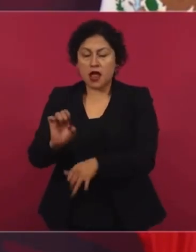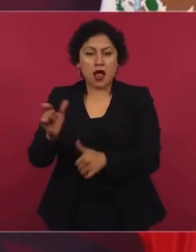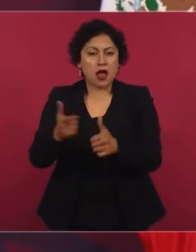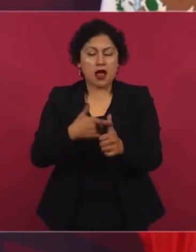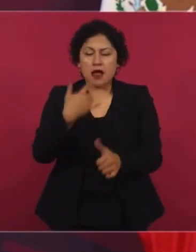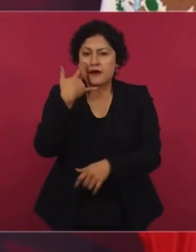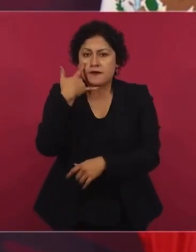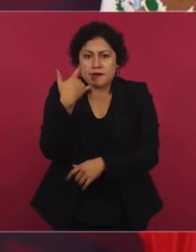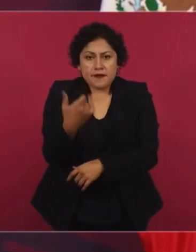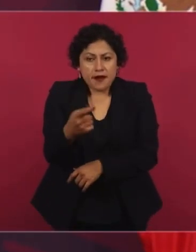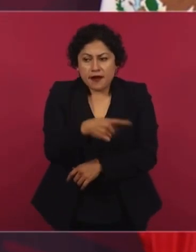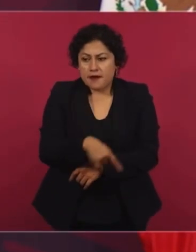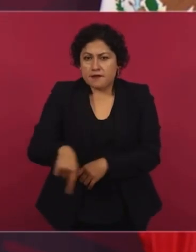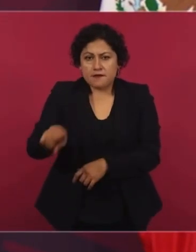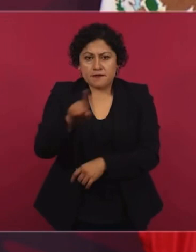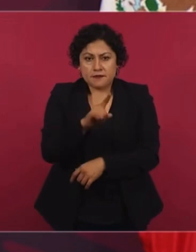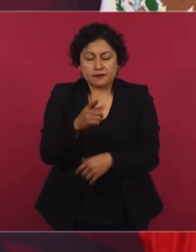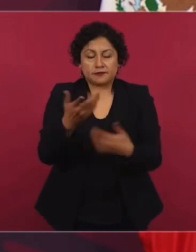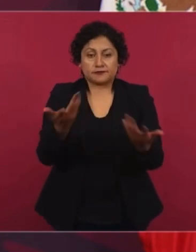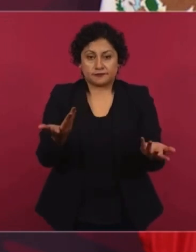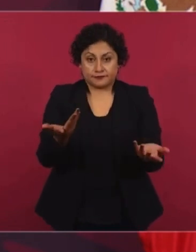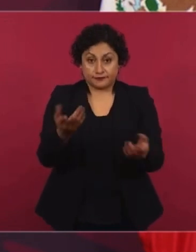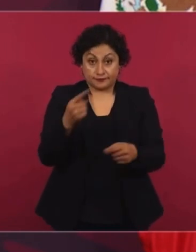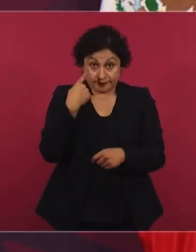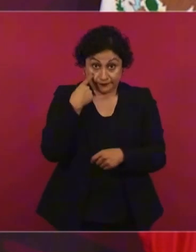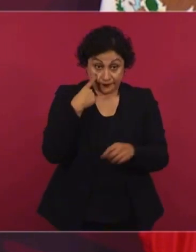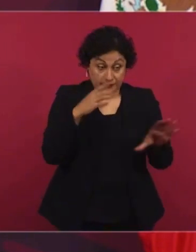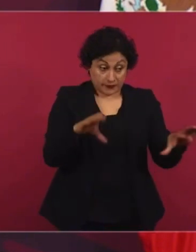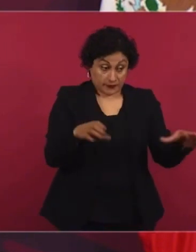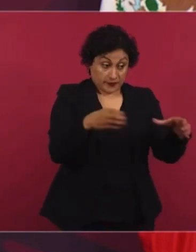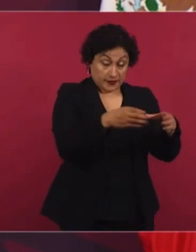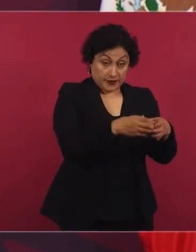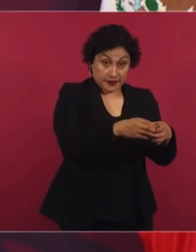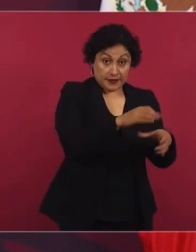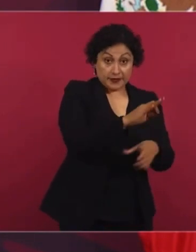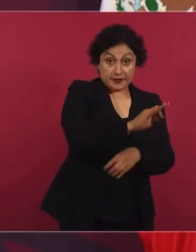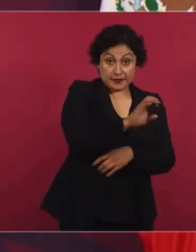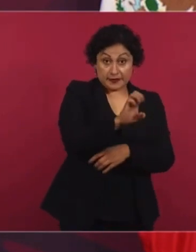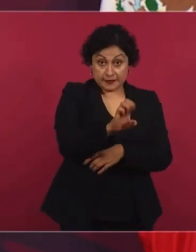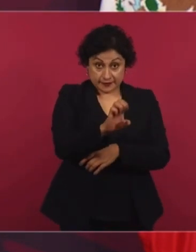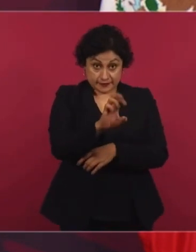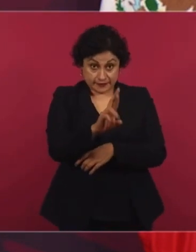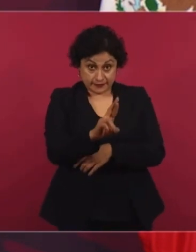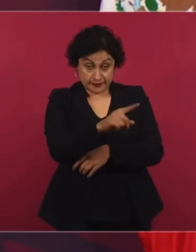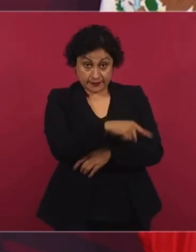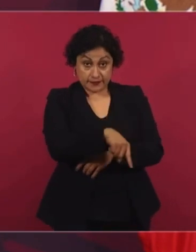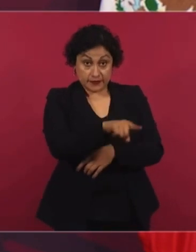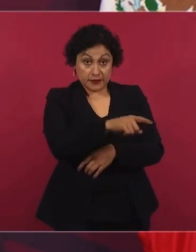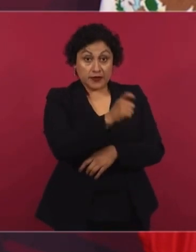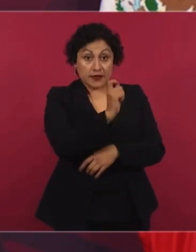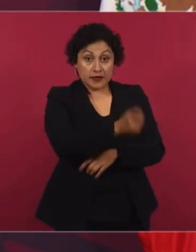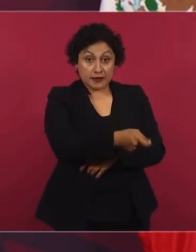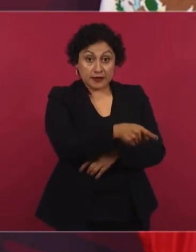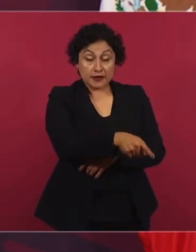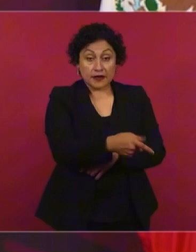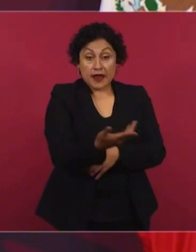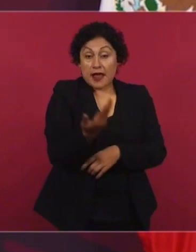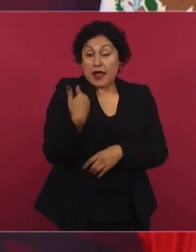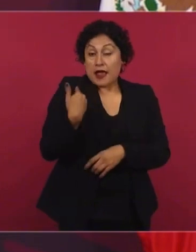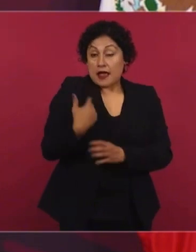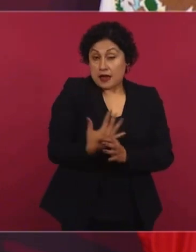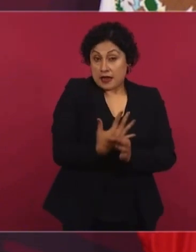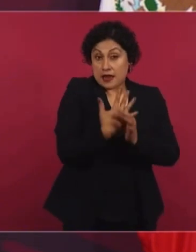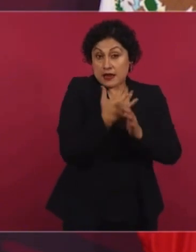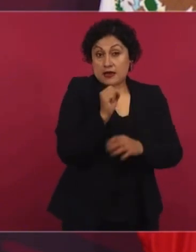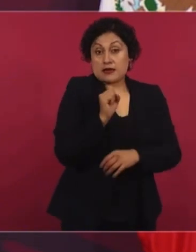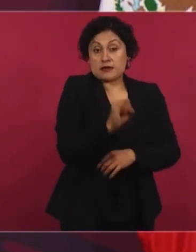Esto el fiscal especial lo acaba de decir, lo reconoce. Que no podía hacer en